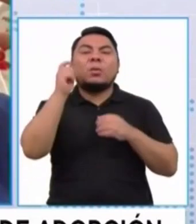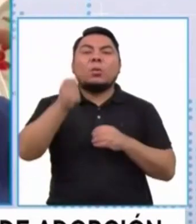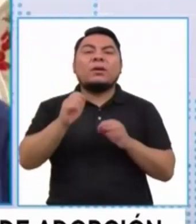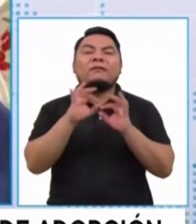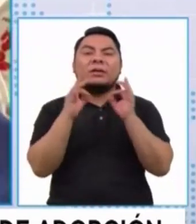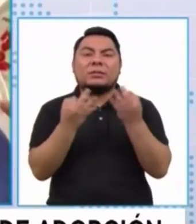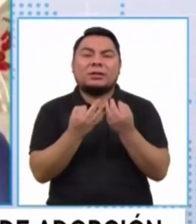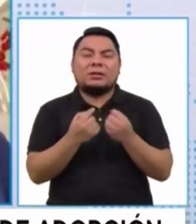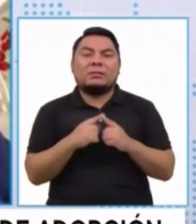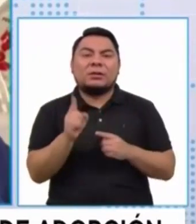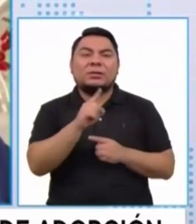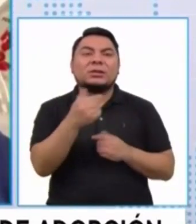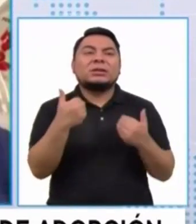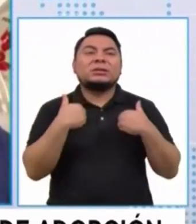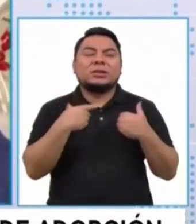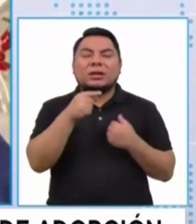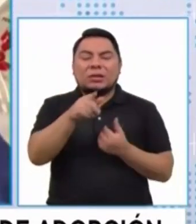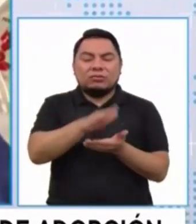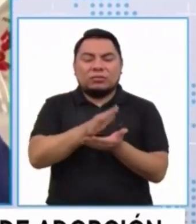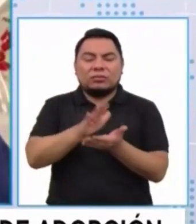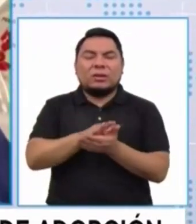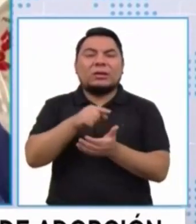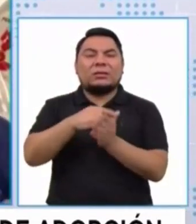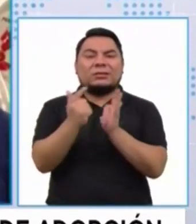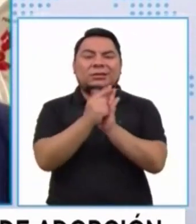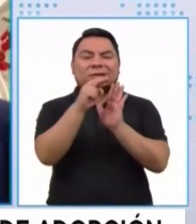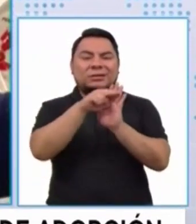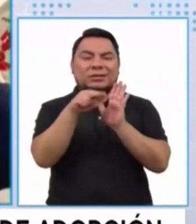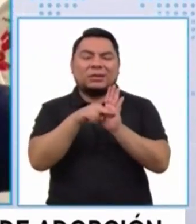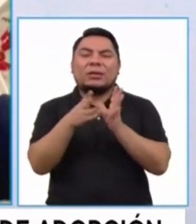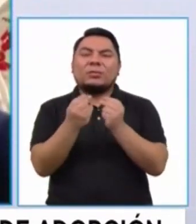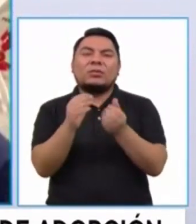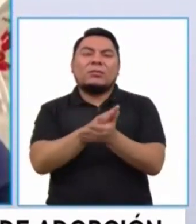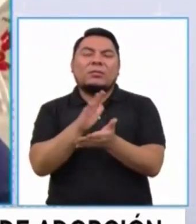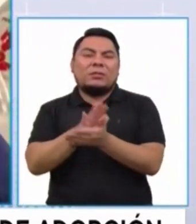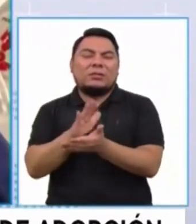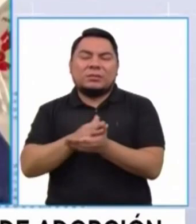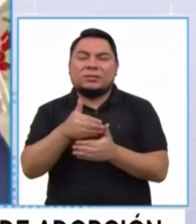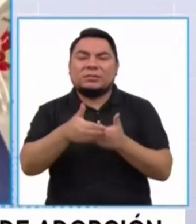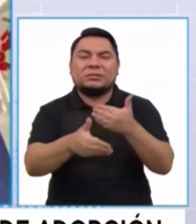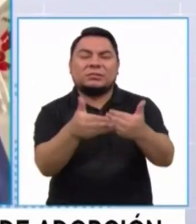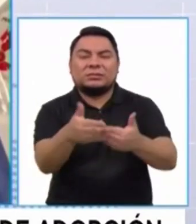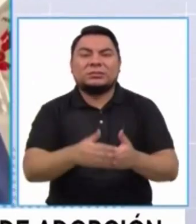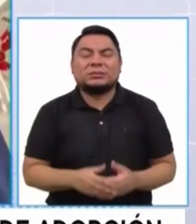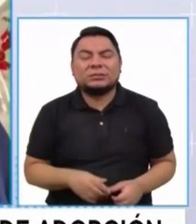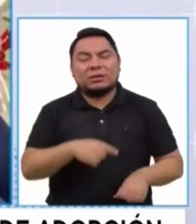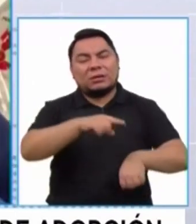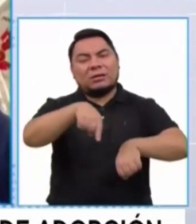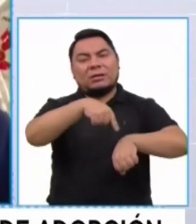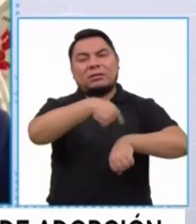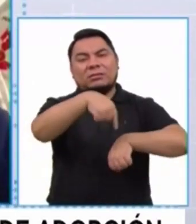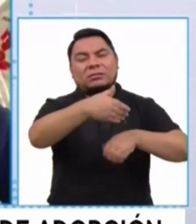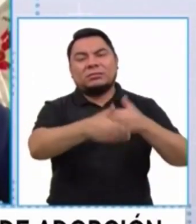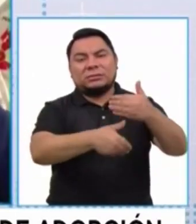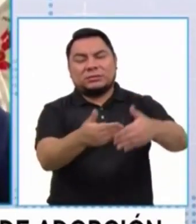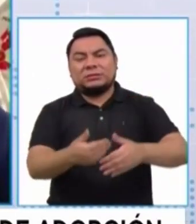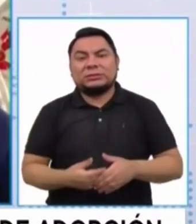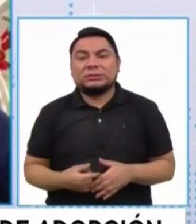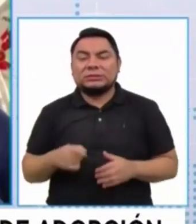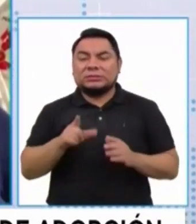no quieran, sino porque tienen una carga de juicio tan fuerte que al final el último escalafón están estos